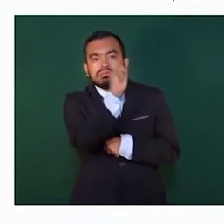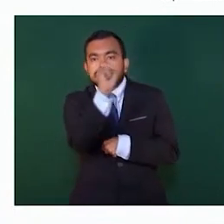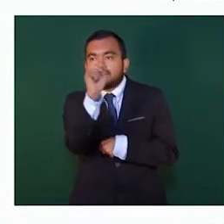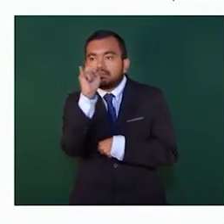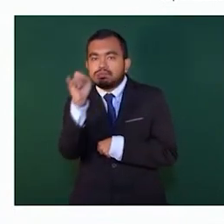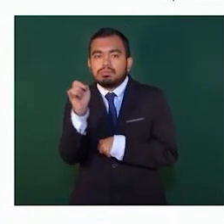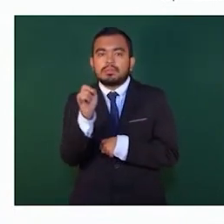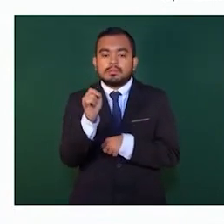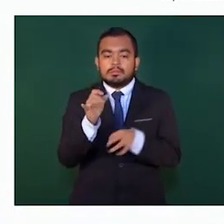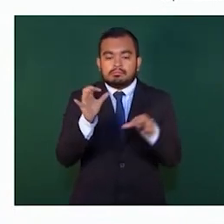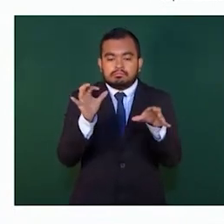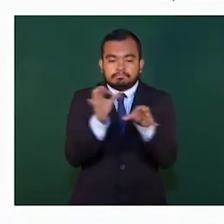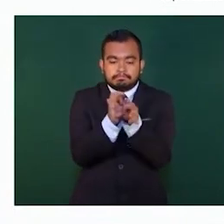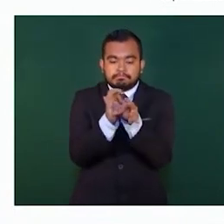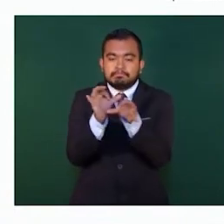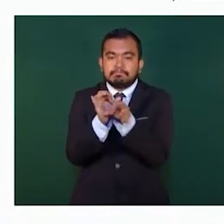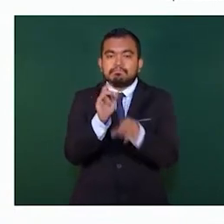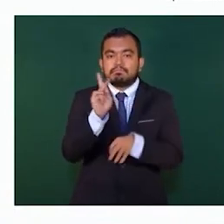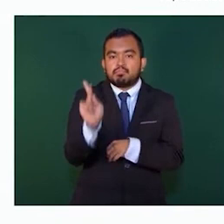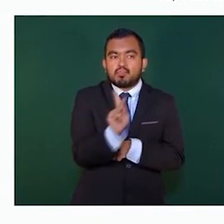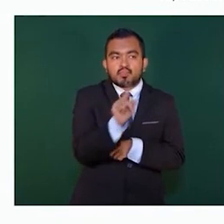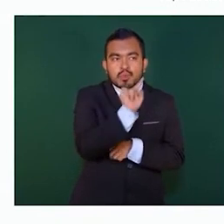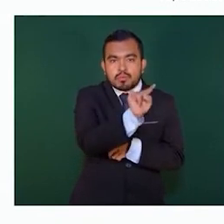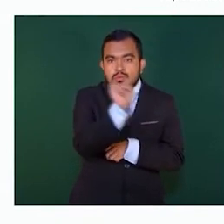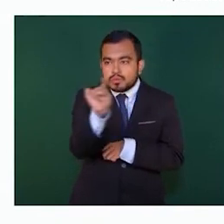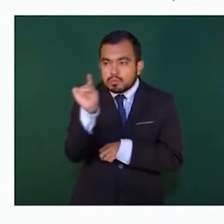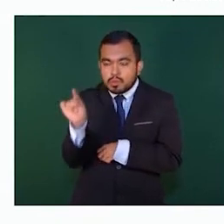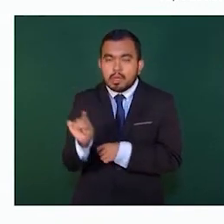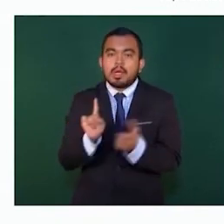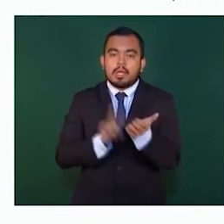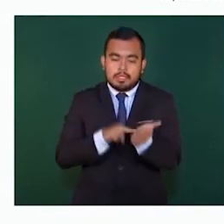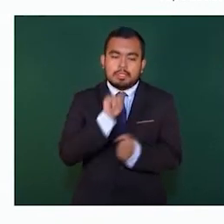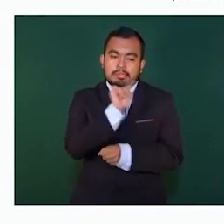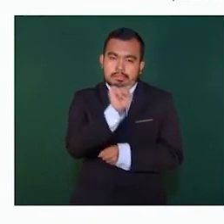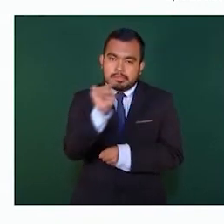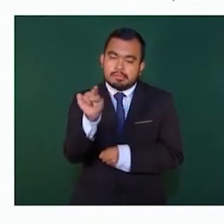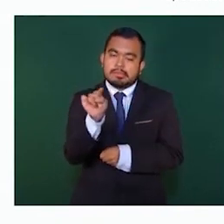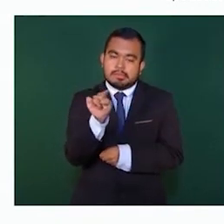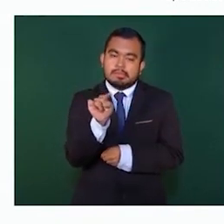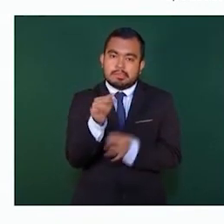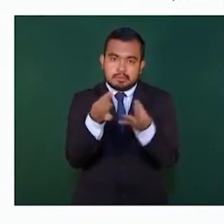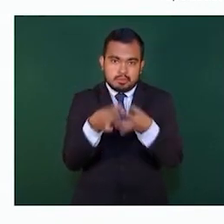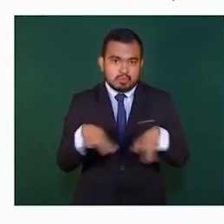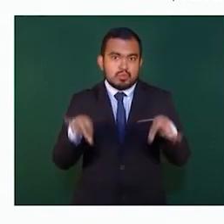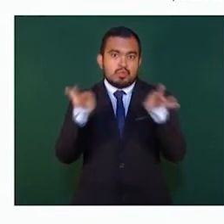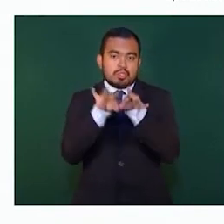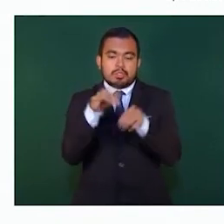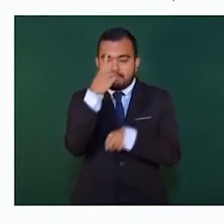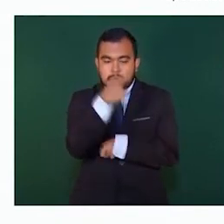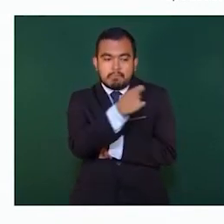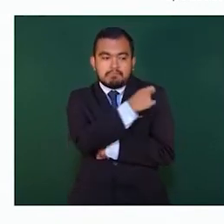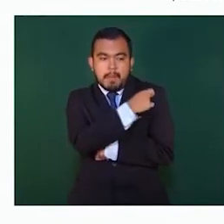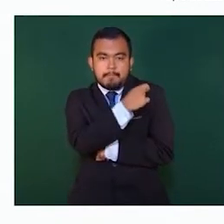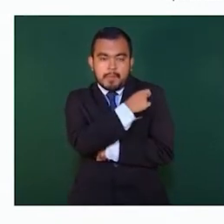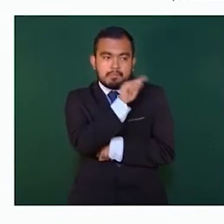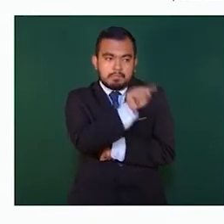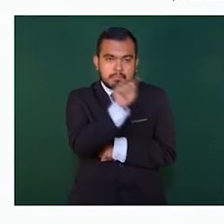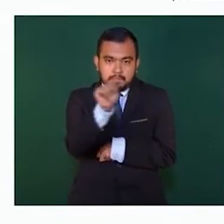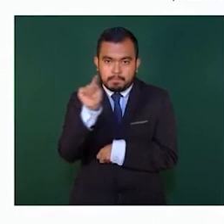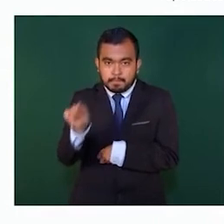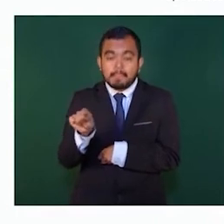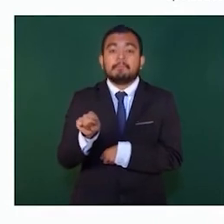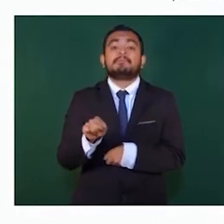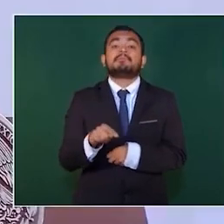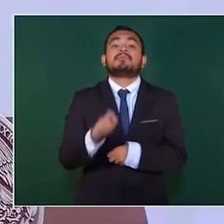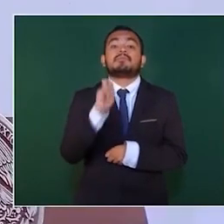muy pequeño tamaño, que en este momento es la expansión más importante que tenemos. En la cobertura